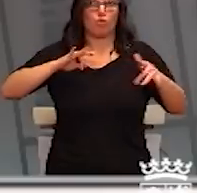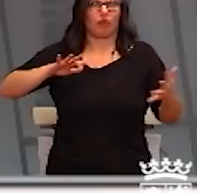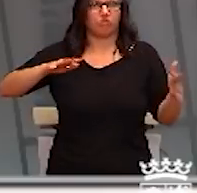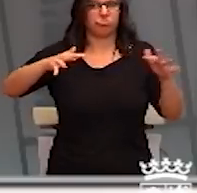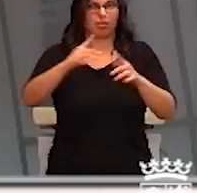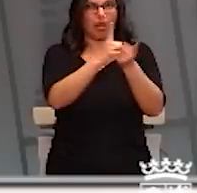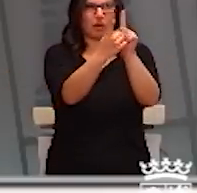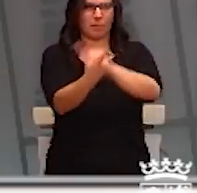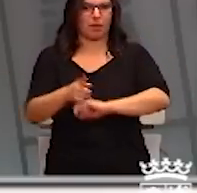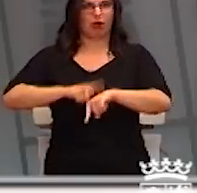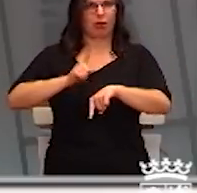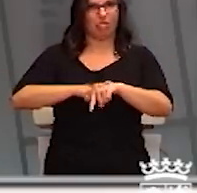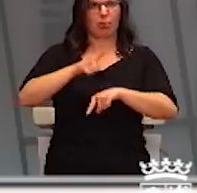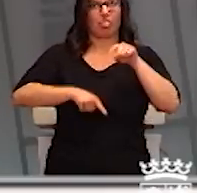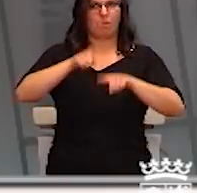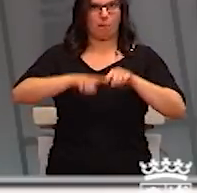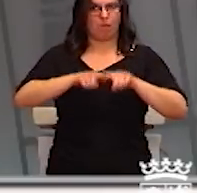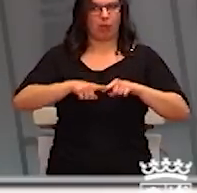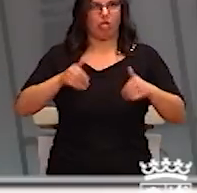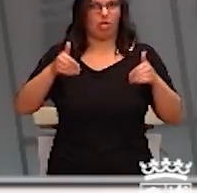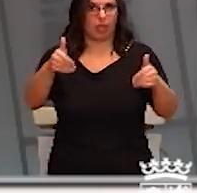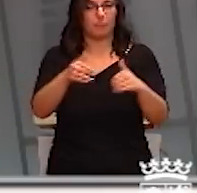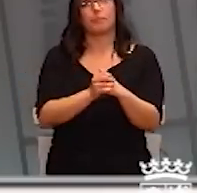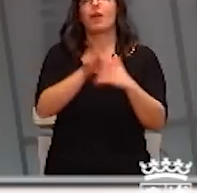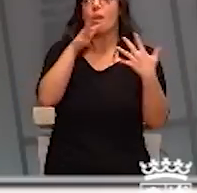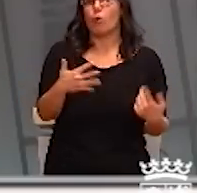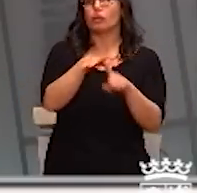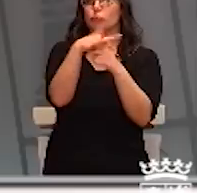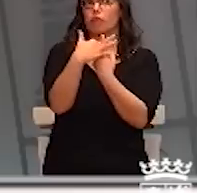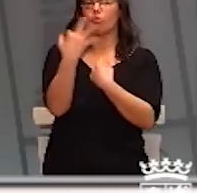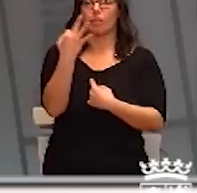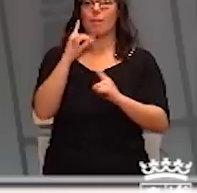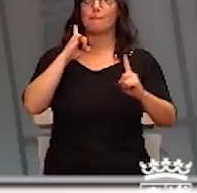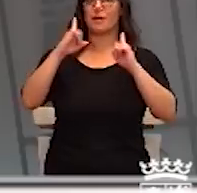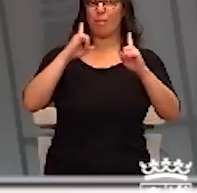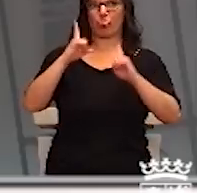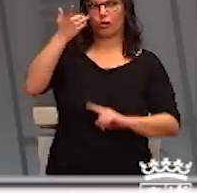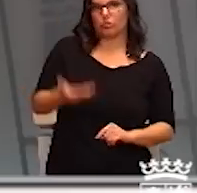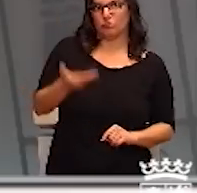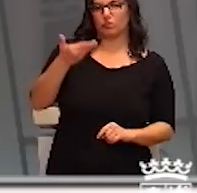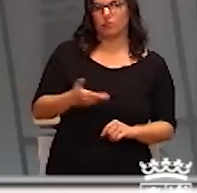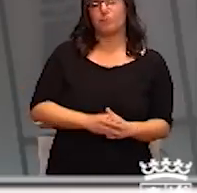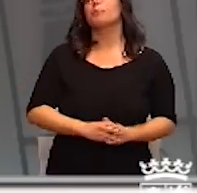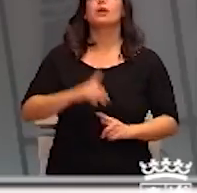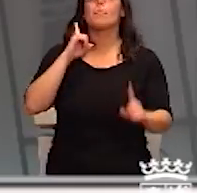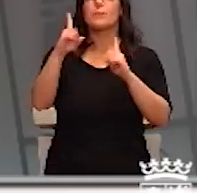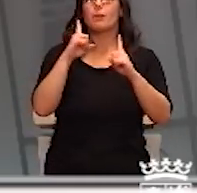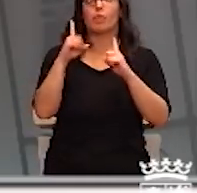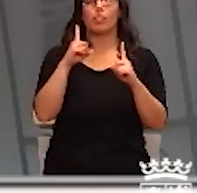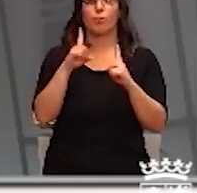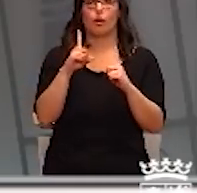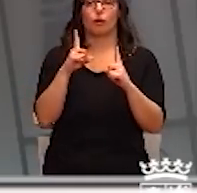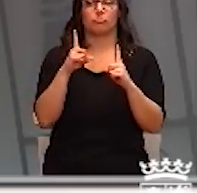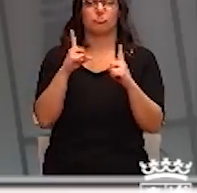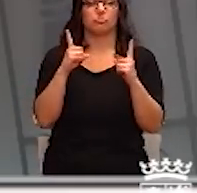del tiempo y estamos ahora en una situación en la que tenemos que hacer prevención y la prevención se va a situar